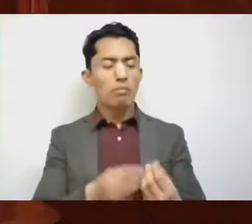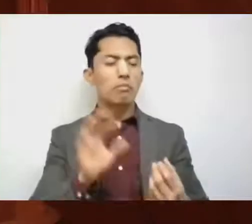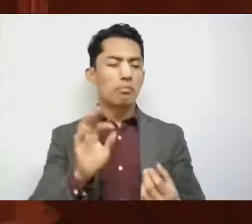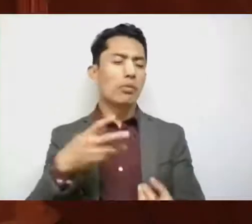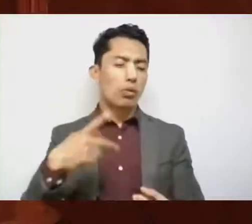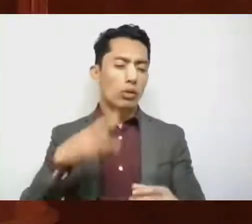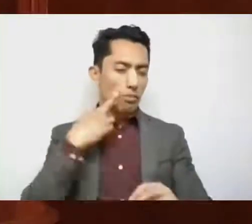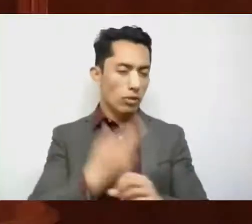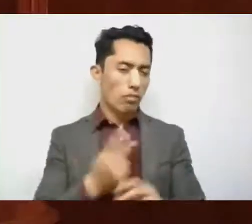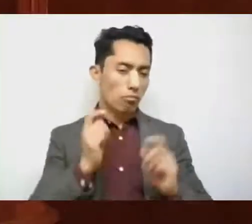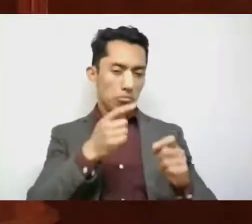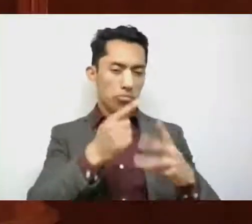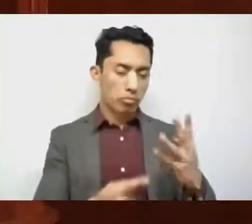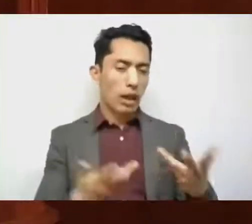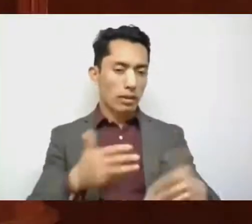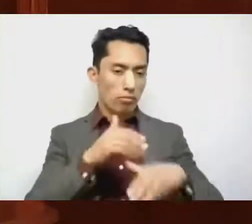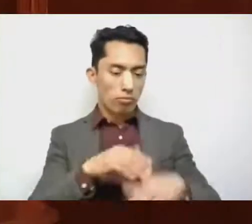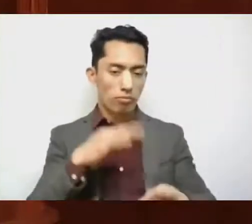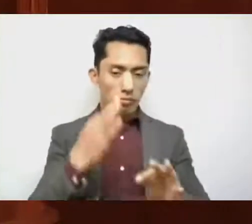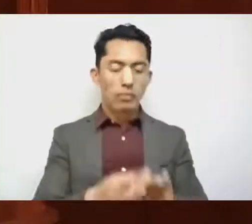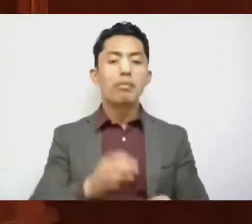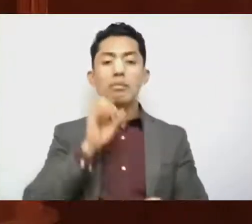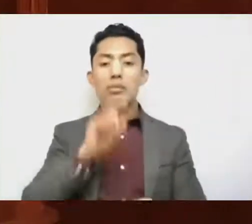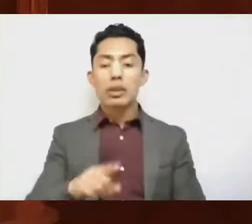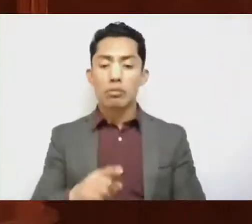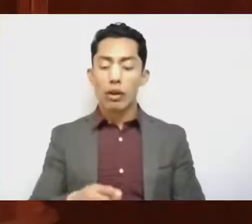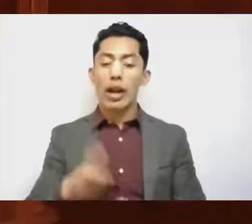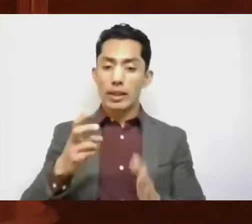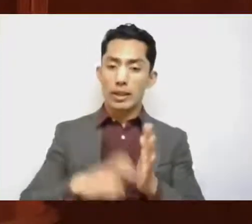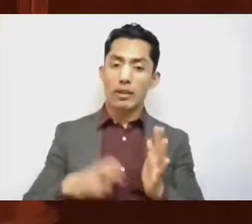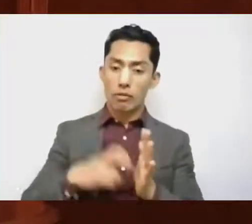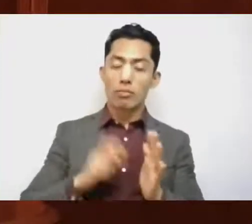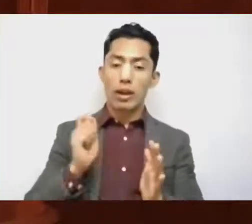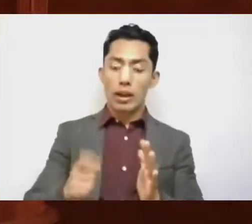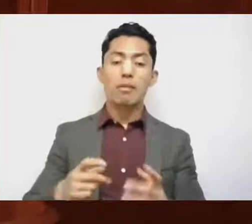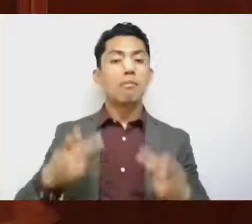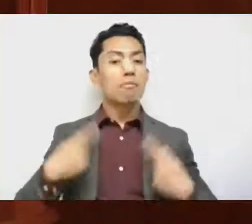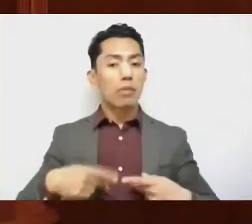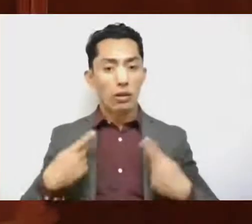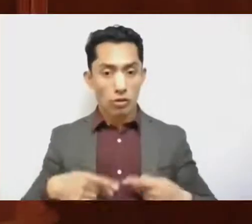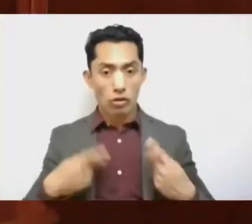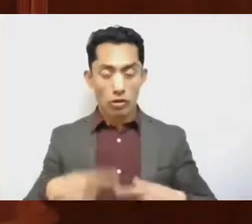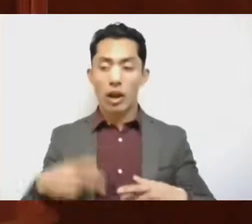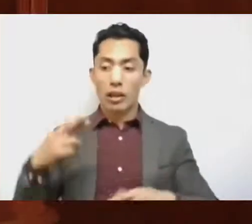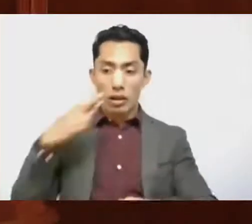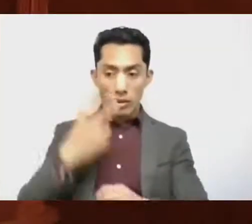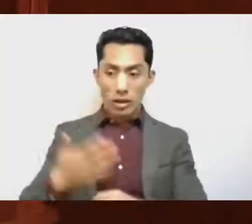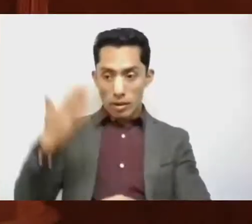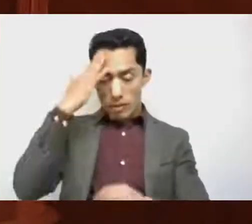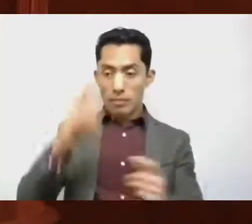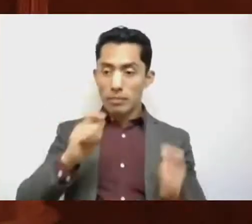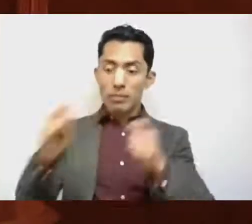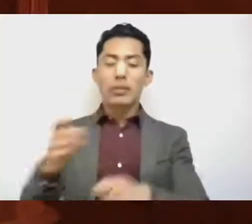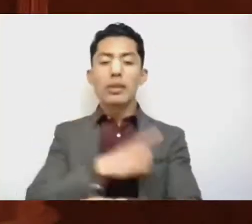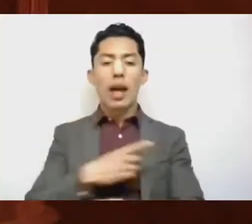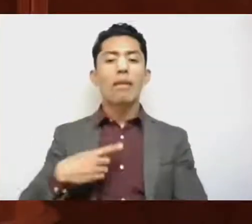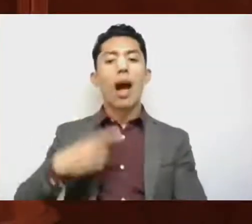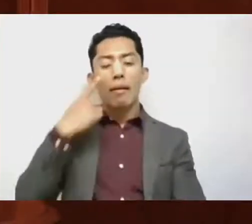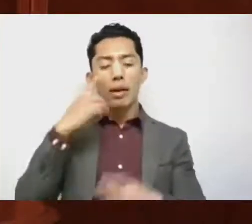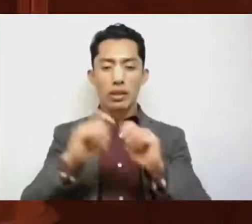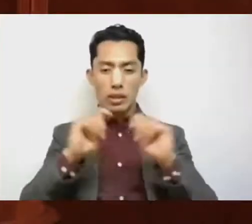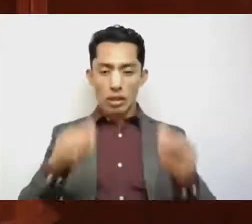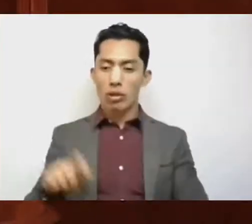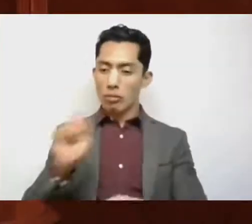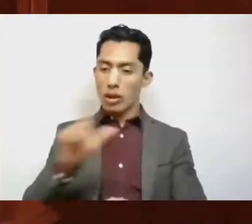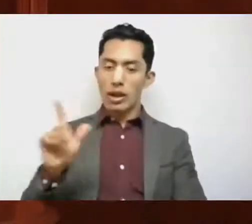funciones. Asimismo, dentro de esta reforma se plantea que la persona que asuma la titularidad de esta dirección deberá contar con título profesional